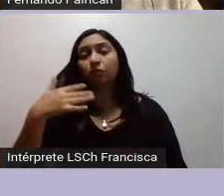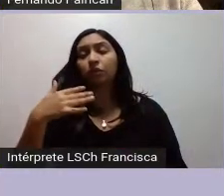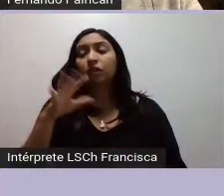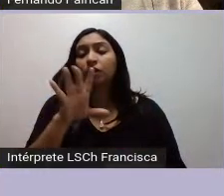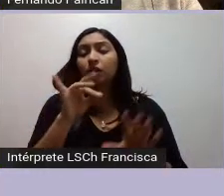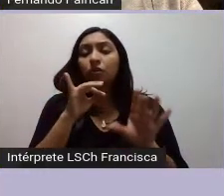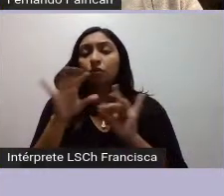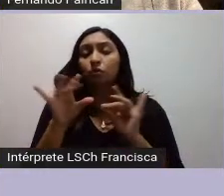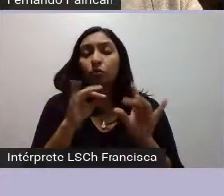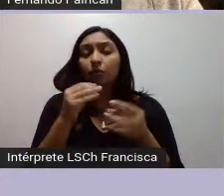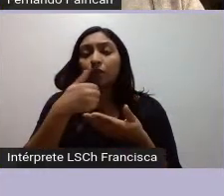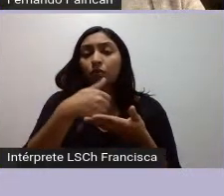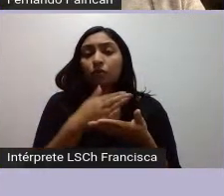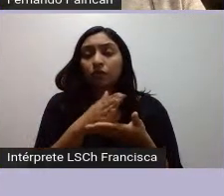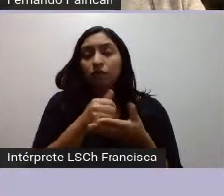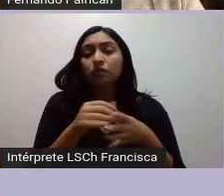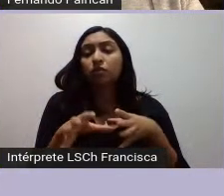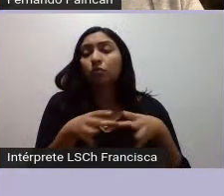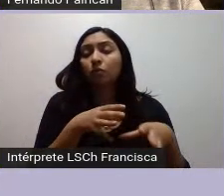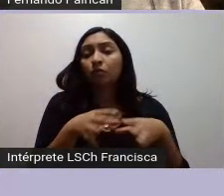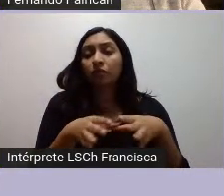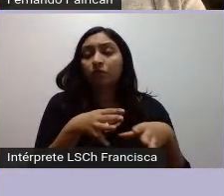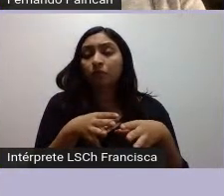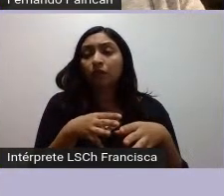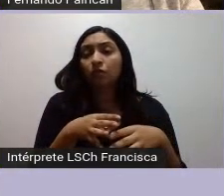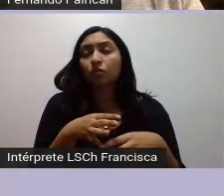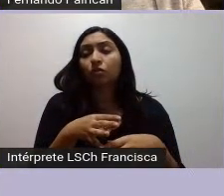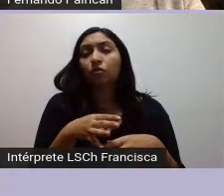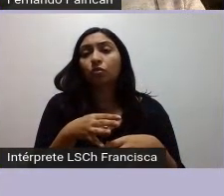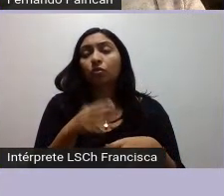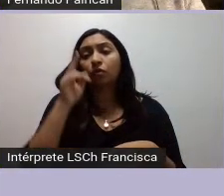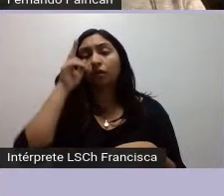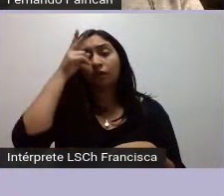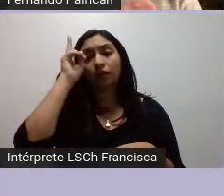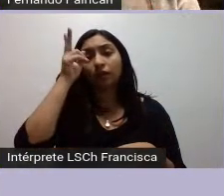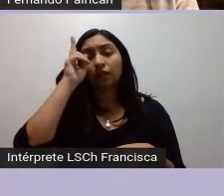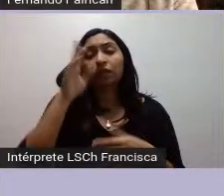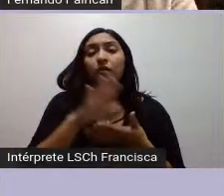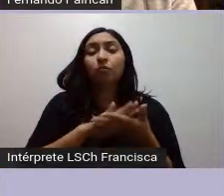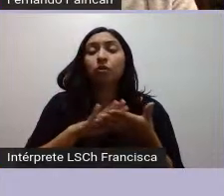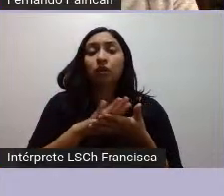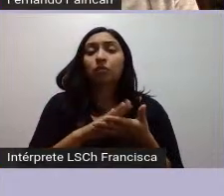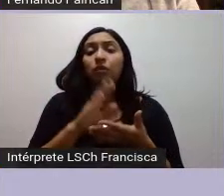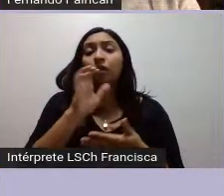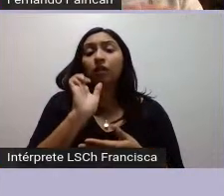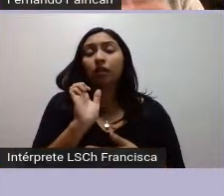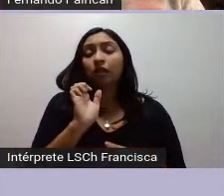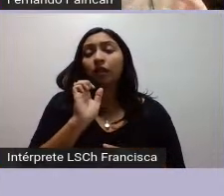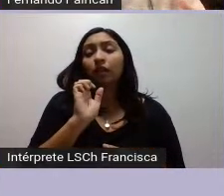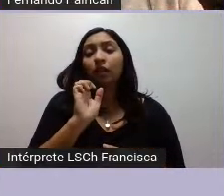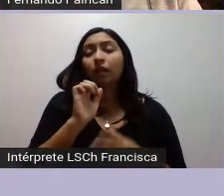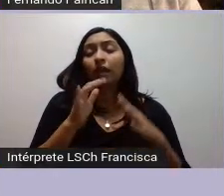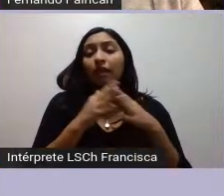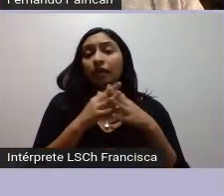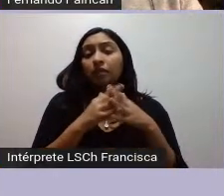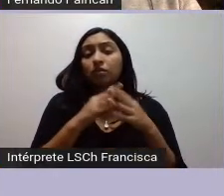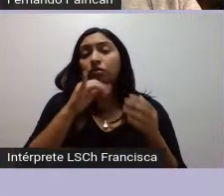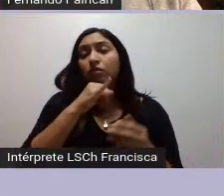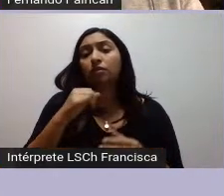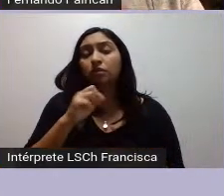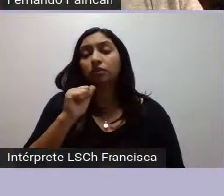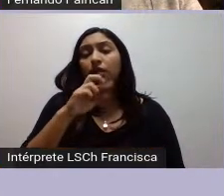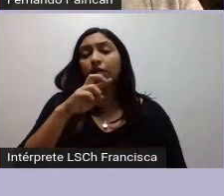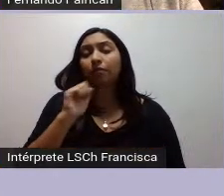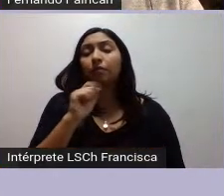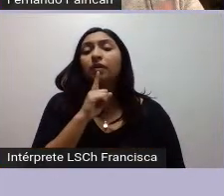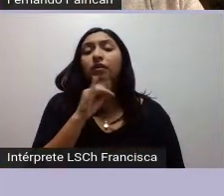del movimiento indígena latinoamericano el ejército zapatista de liberación nacional también el ejército guerrillero Tupac Katari que también plantea el concepto de